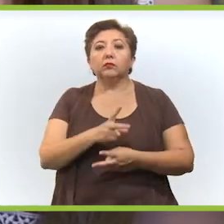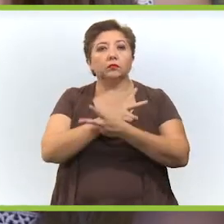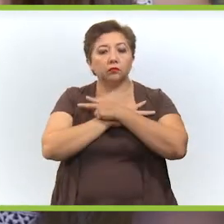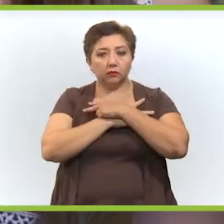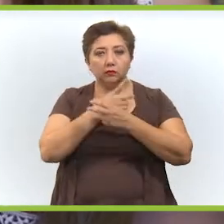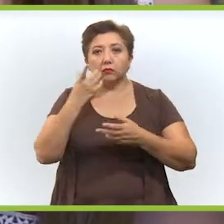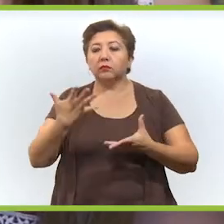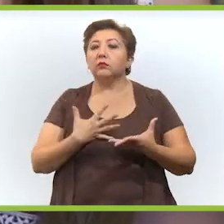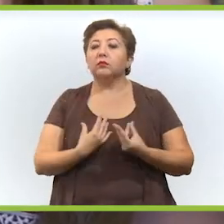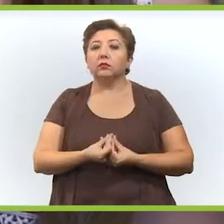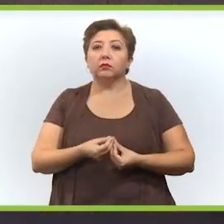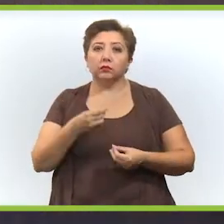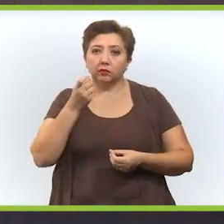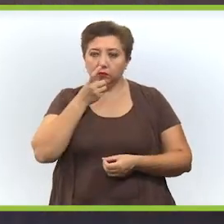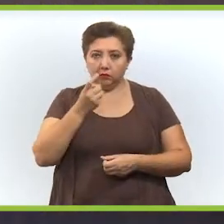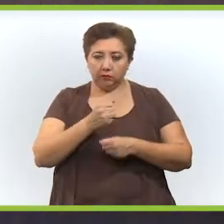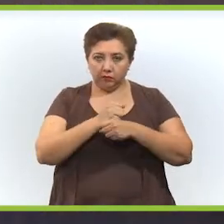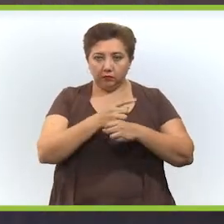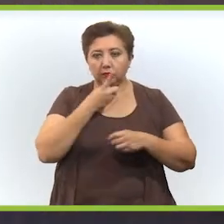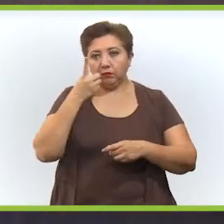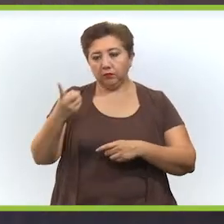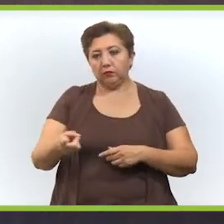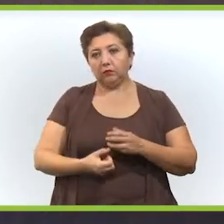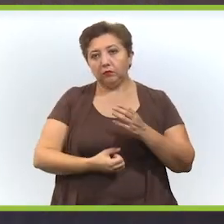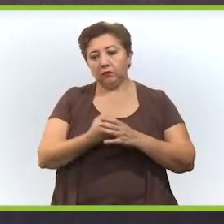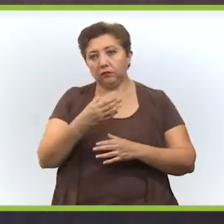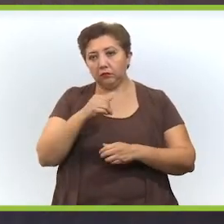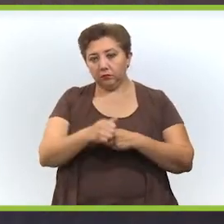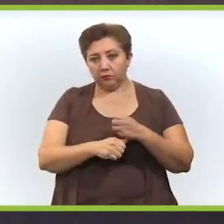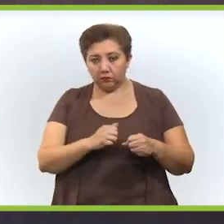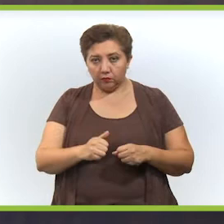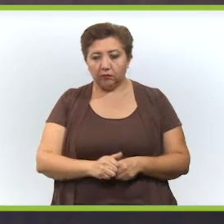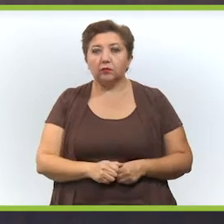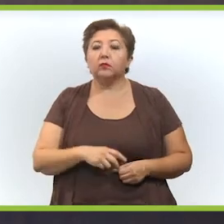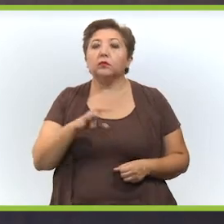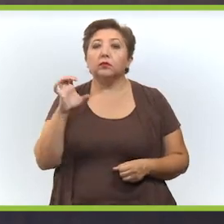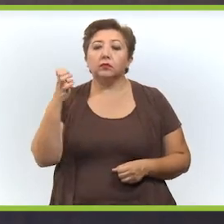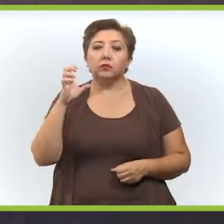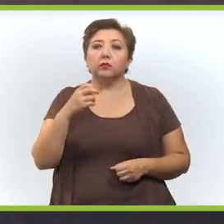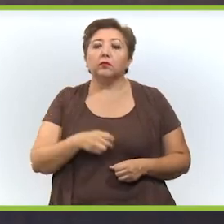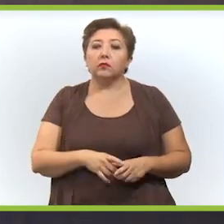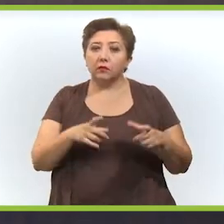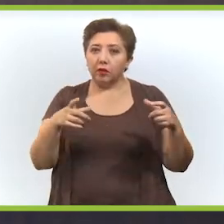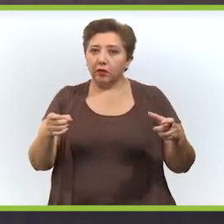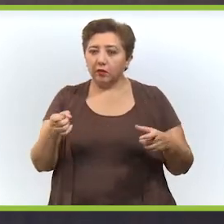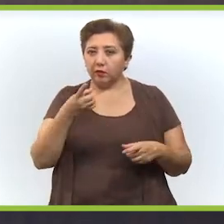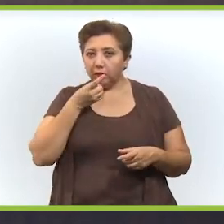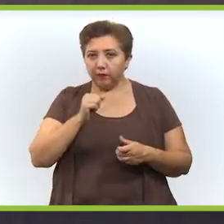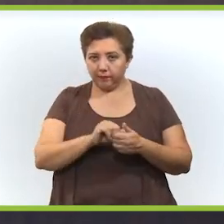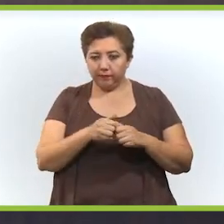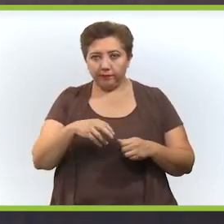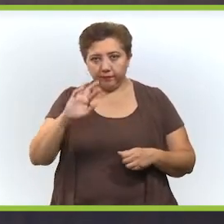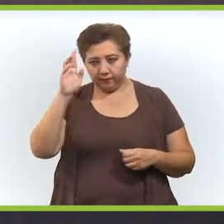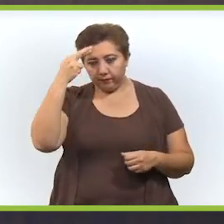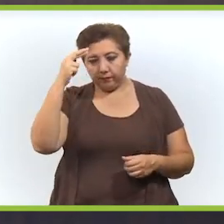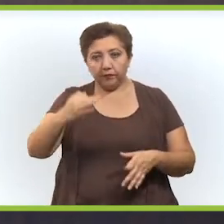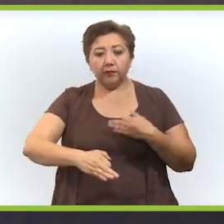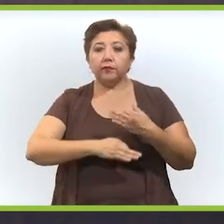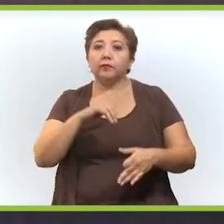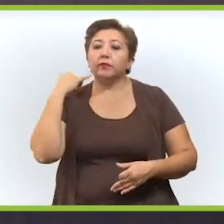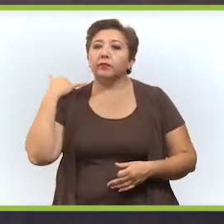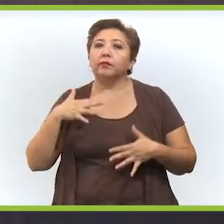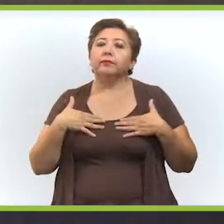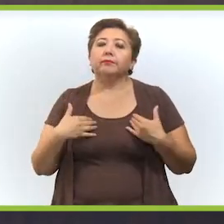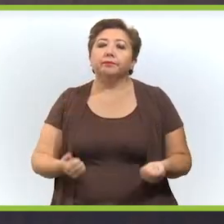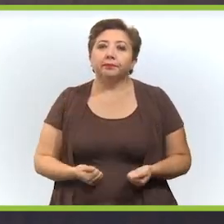en enero rematamos con la Rosca de Reyes. Y es importantísimo que todos los yucatecos, Libden, entendamos que esta no es una Navidad normal, que esta es una Navidad